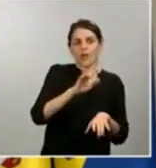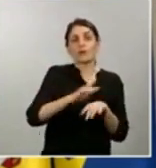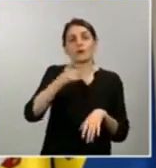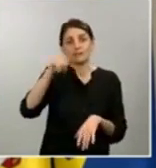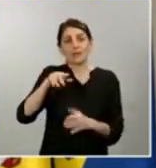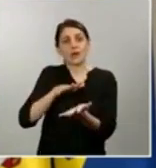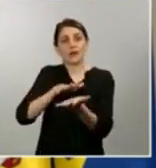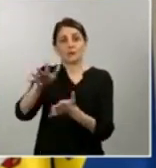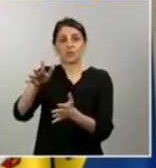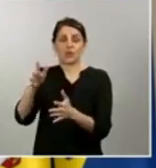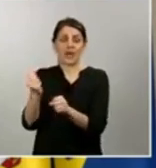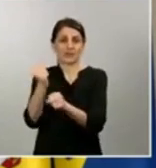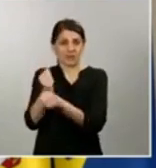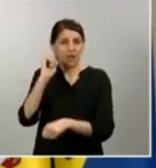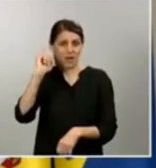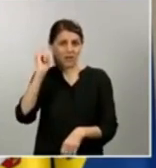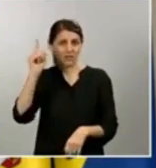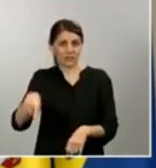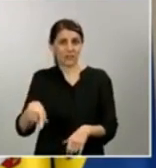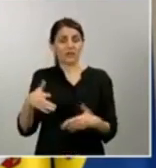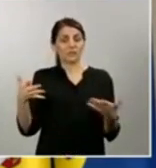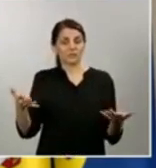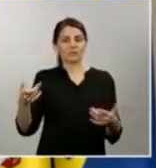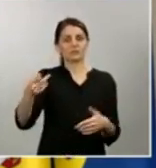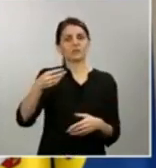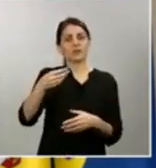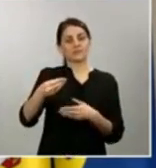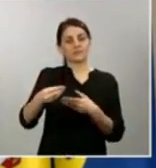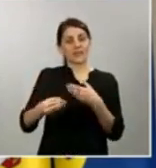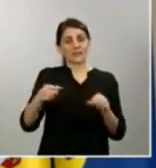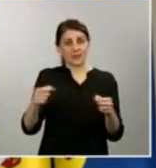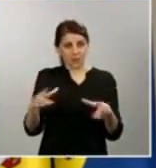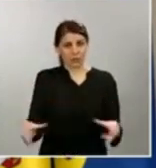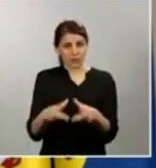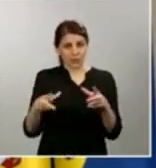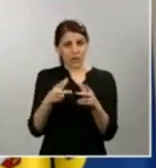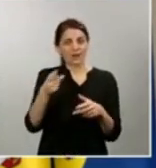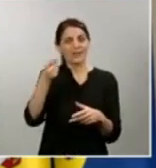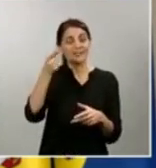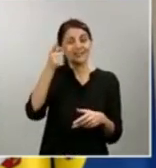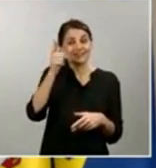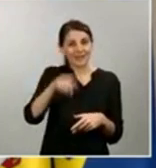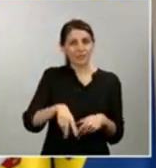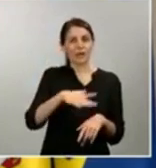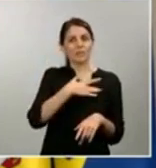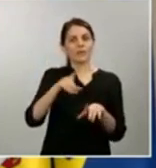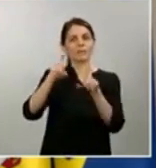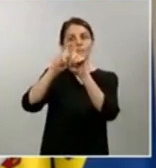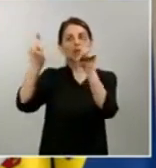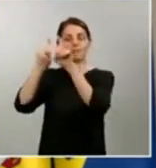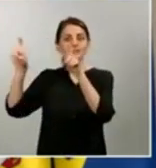se ha habilitado a la seguridad social para que pueda hacer una moratoria de hasta seis meses de las cuotas a la seguridad social.